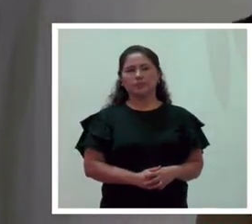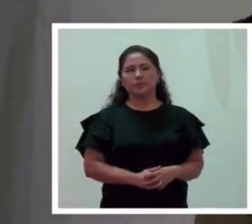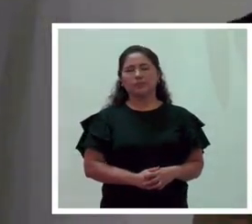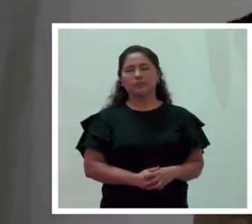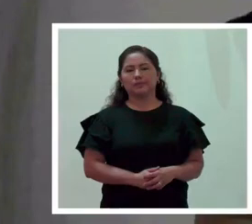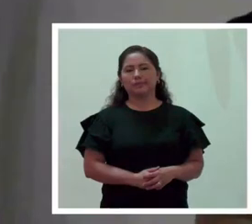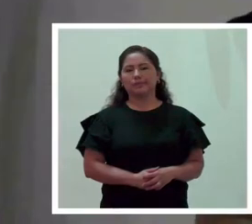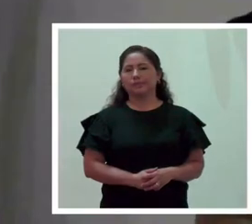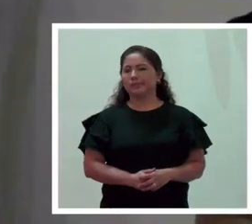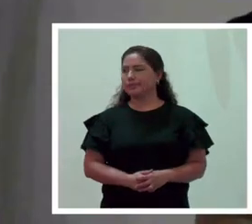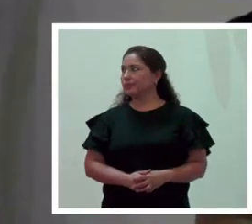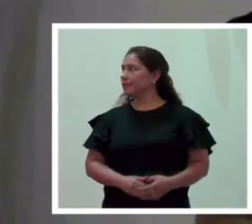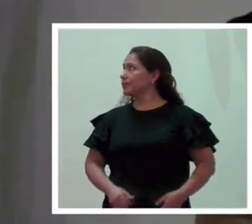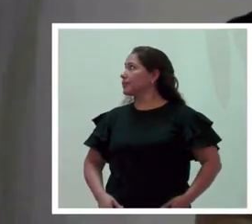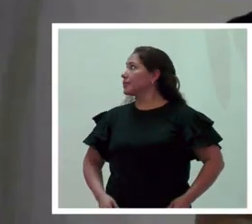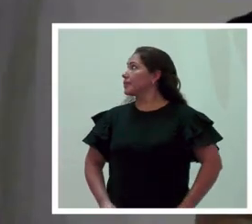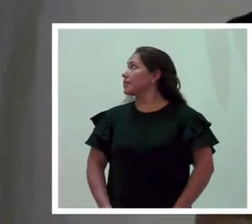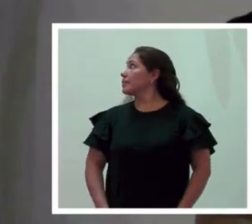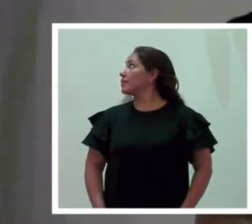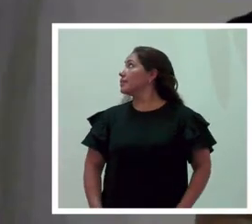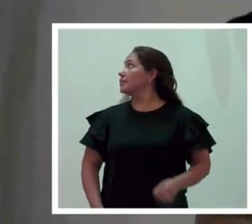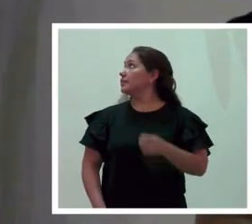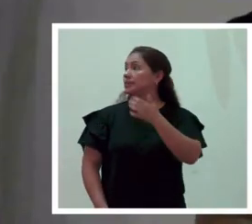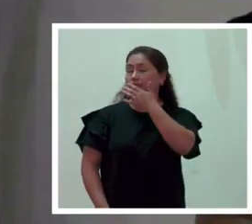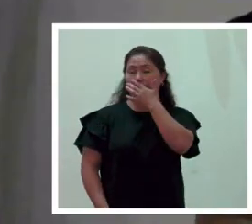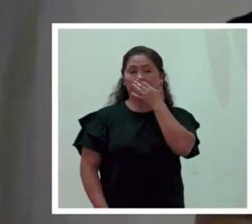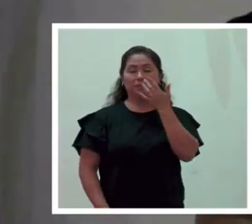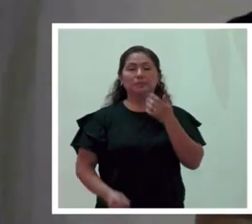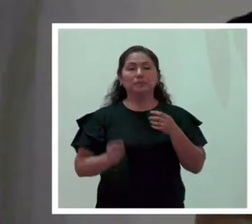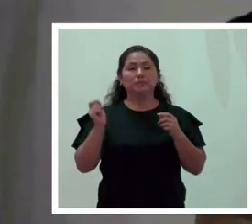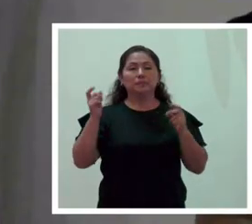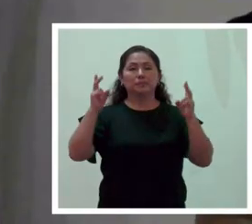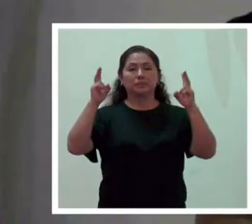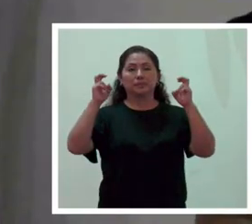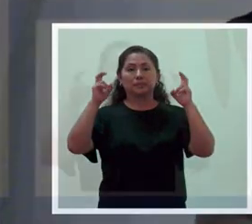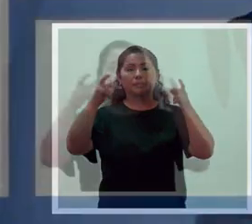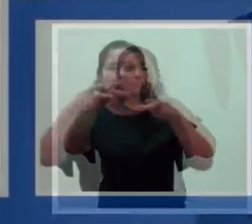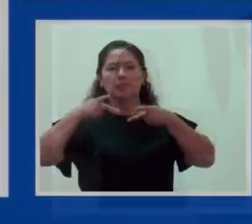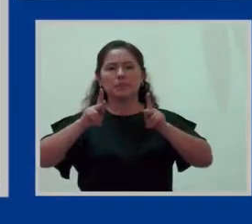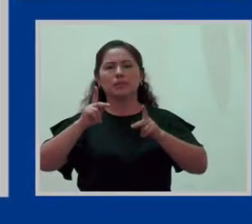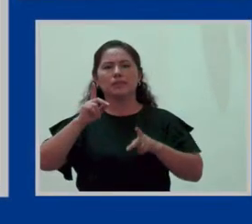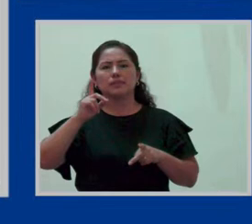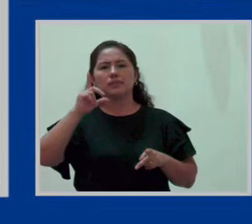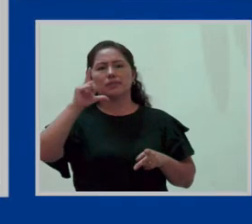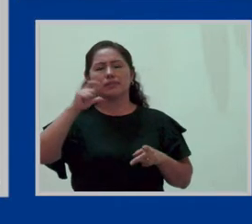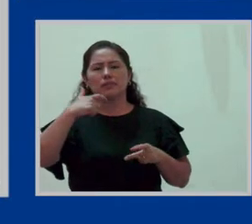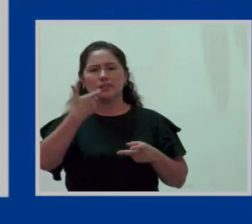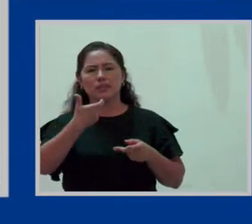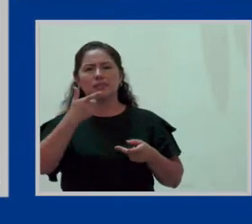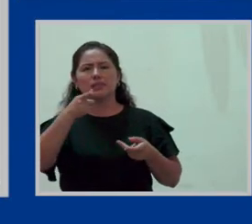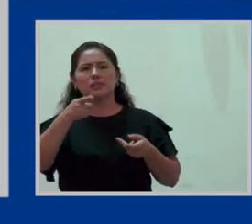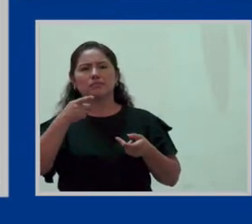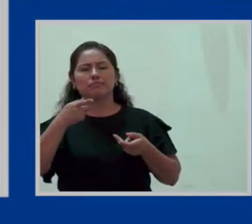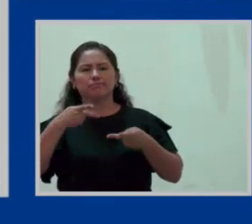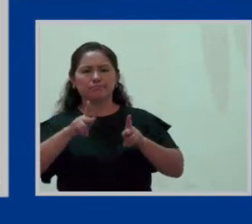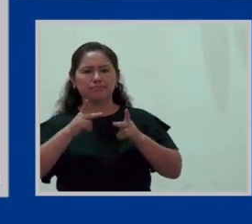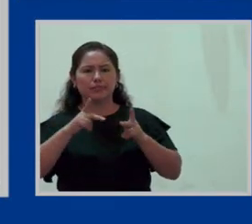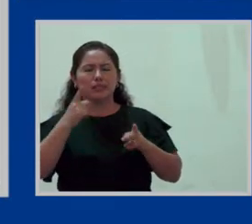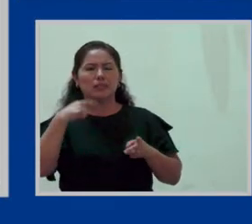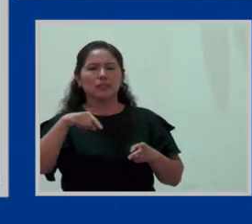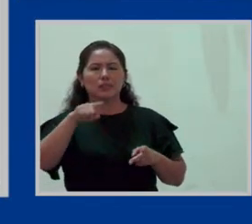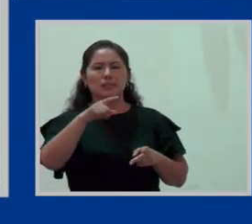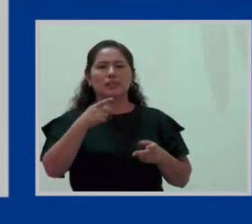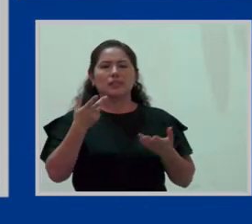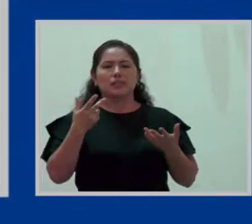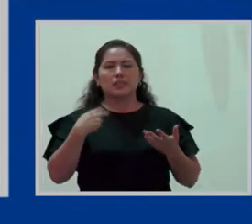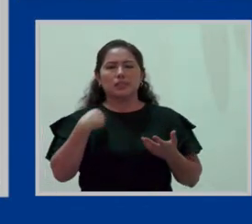bien entonces hoy vamos a hablar acerca de estos permisos y licencias y el primer permiso al que vamos a hacer referencia es